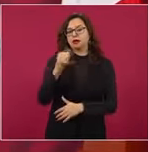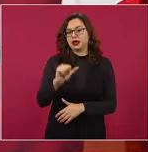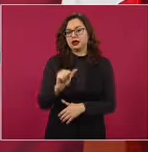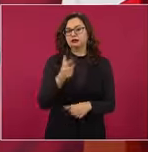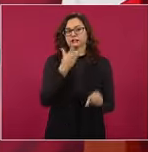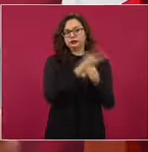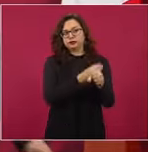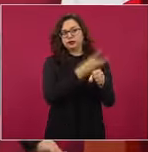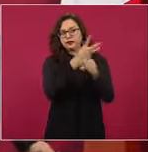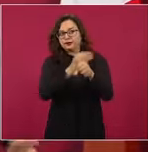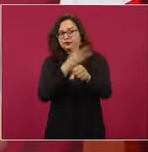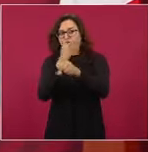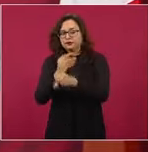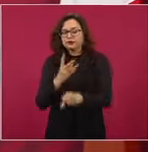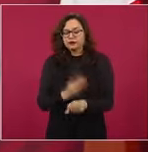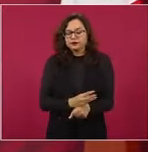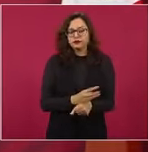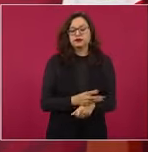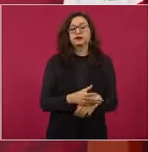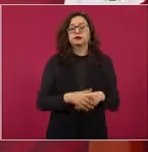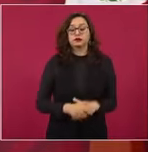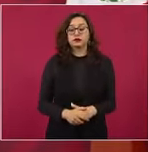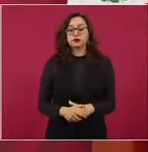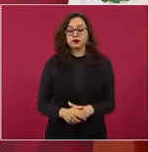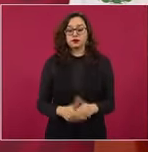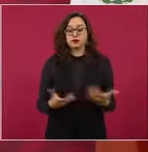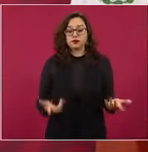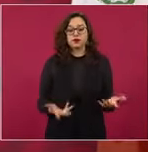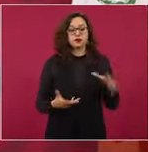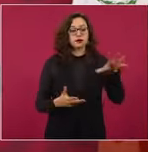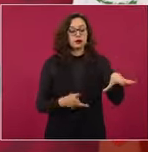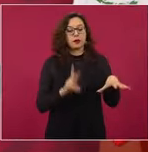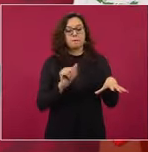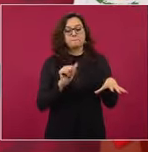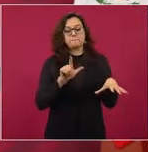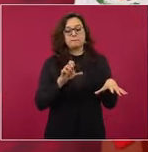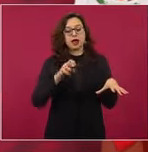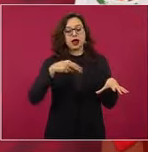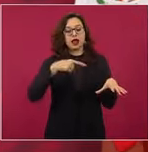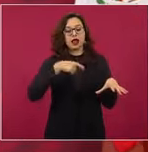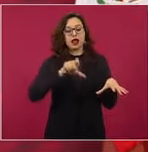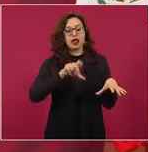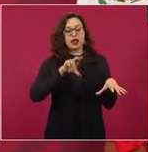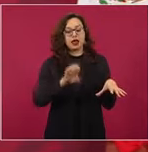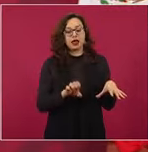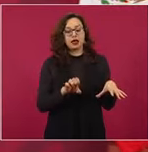Es trabajar en Palenque, en